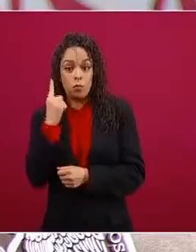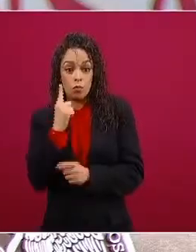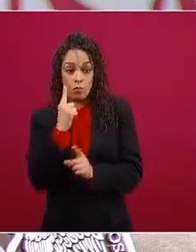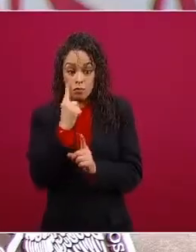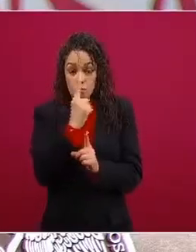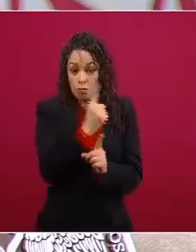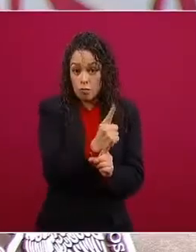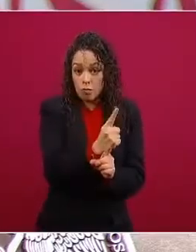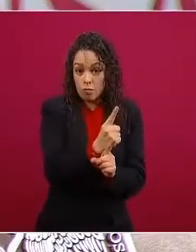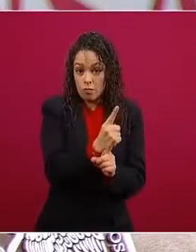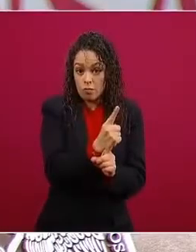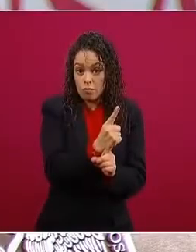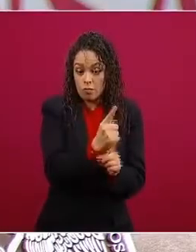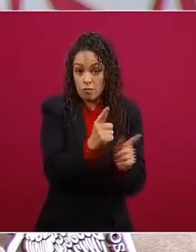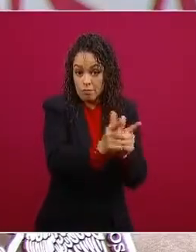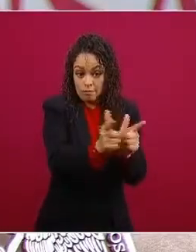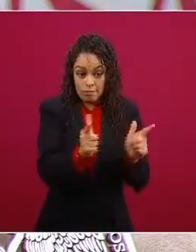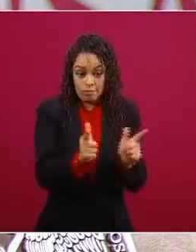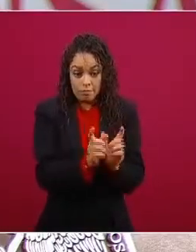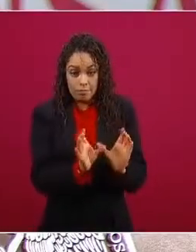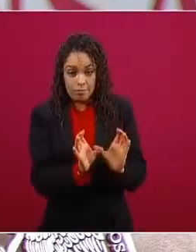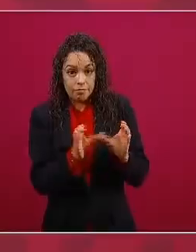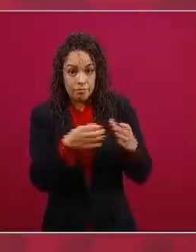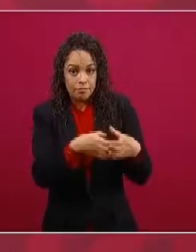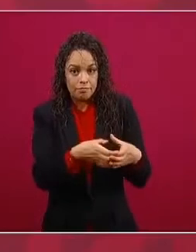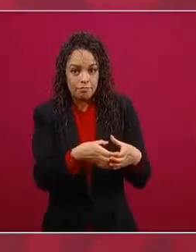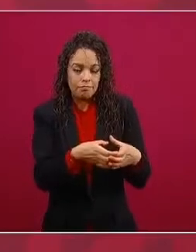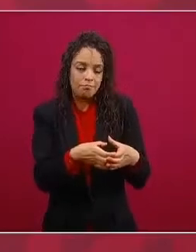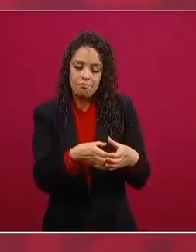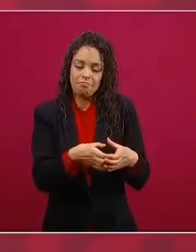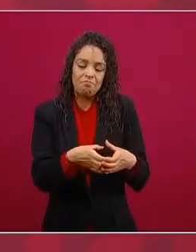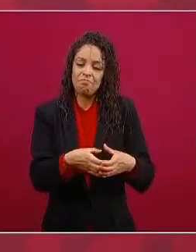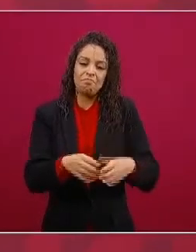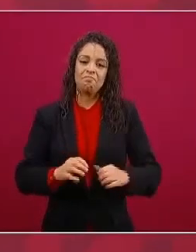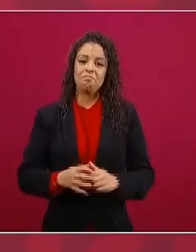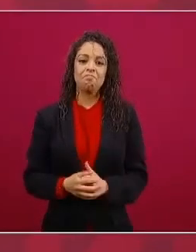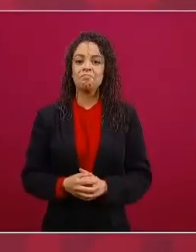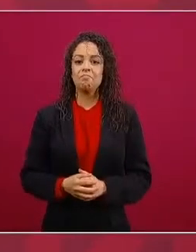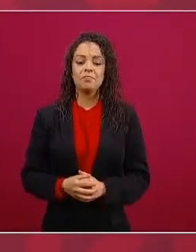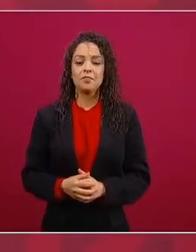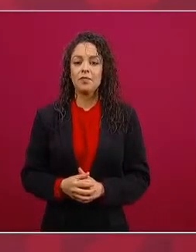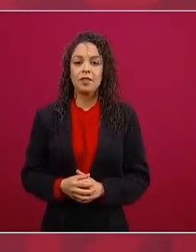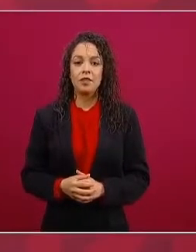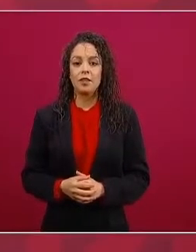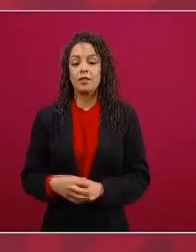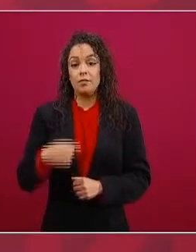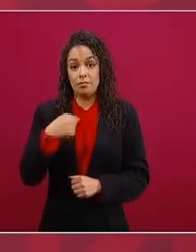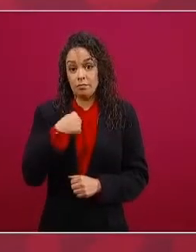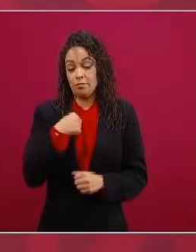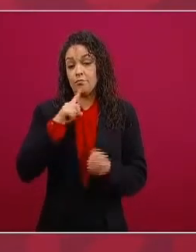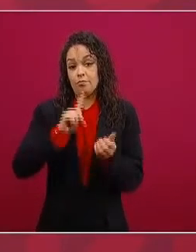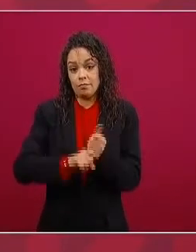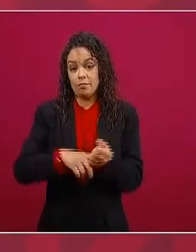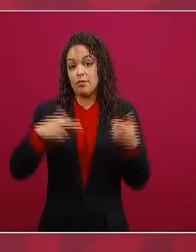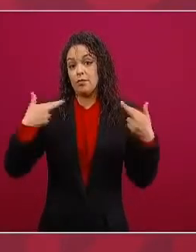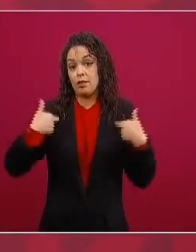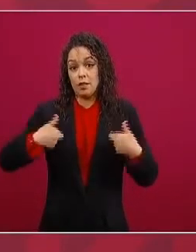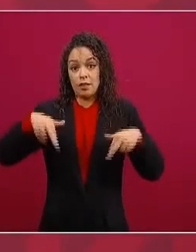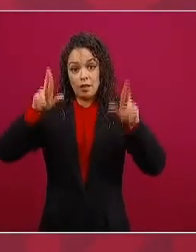a un solo sector a un solo gremio tengo que representar a todos